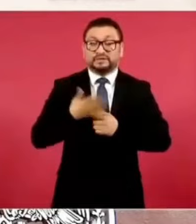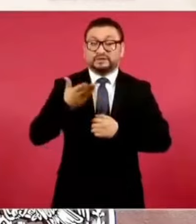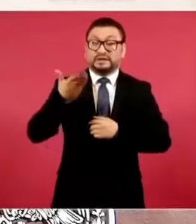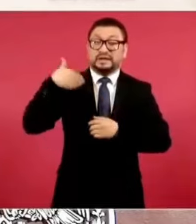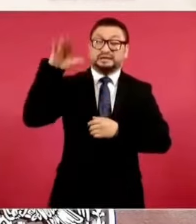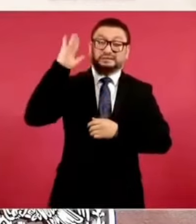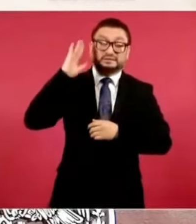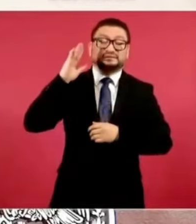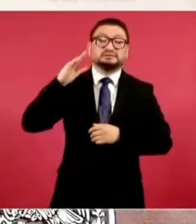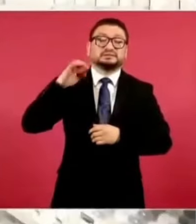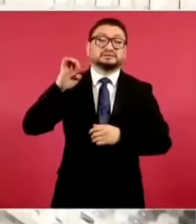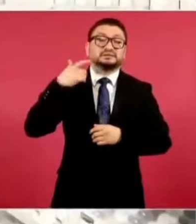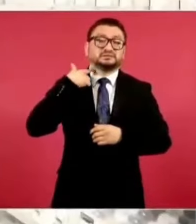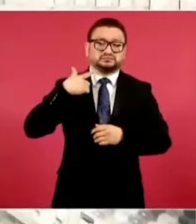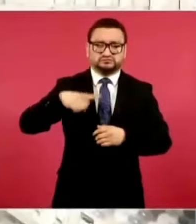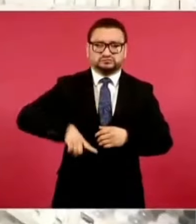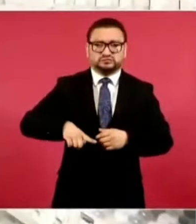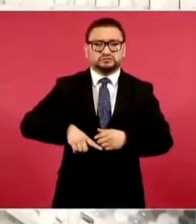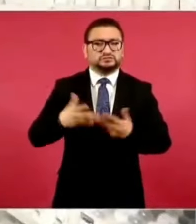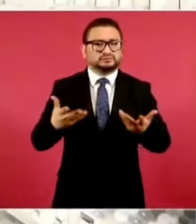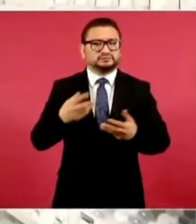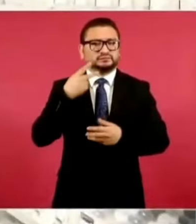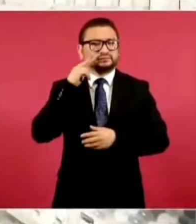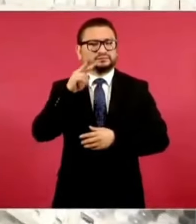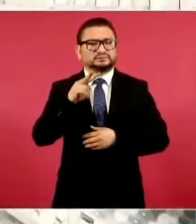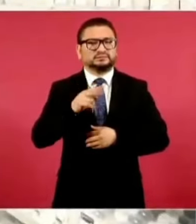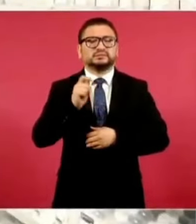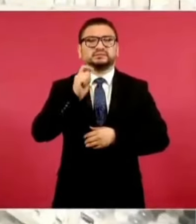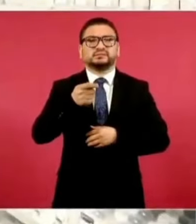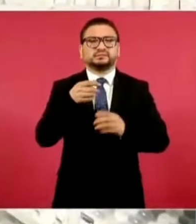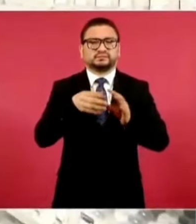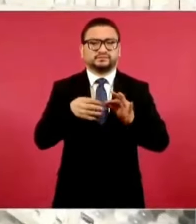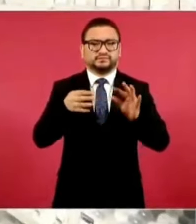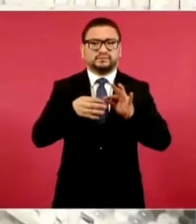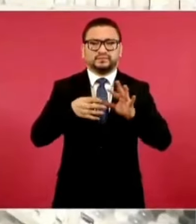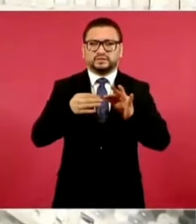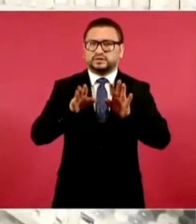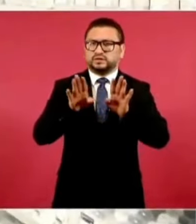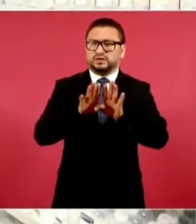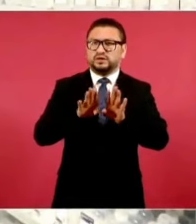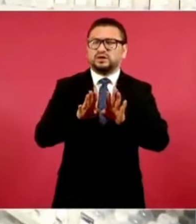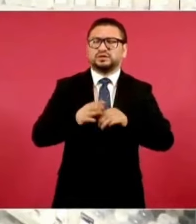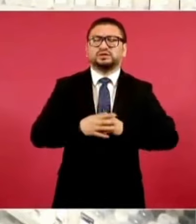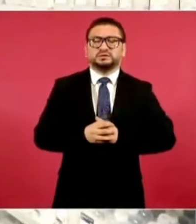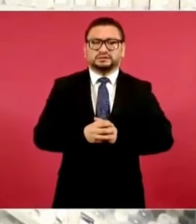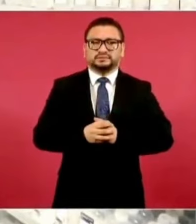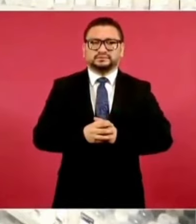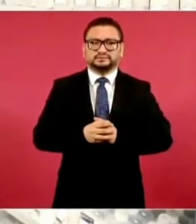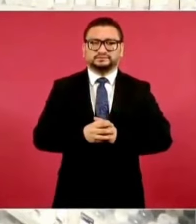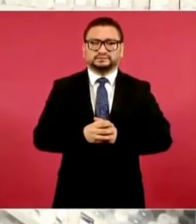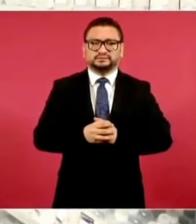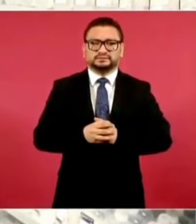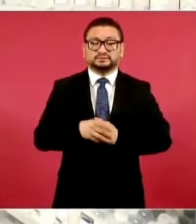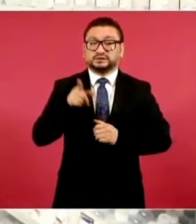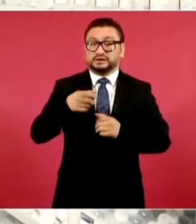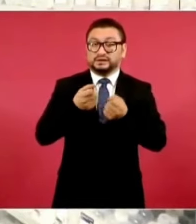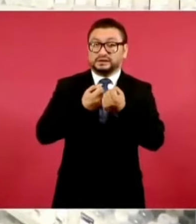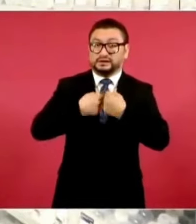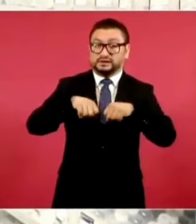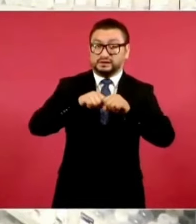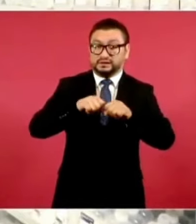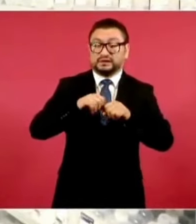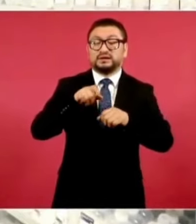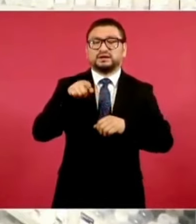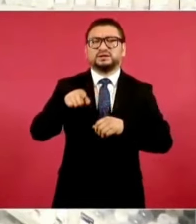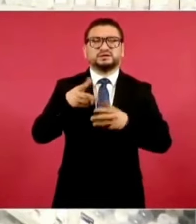anteriores se hablaba mucho de la consolidación que hacía el Seguro Social, es